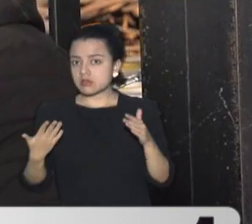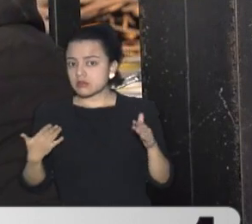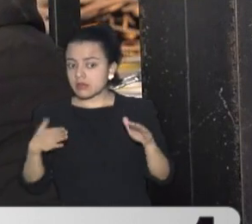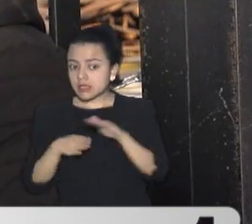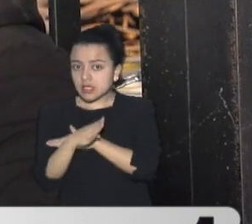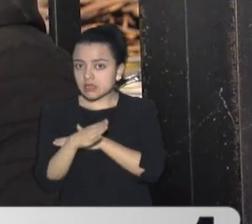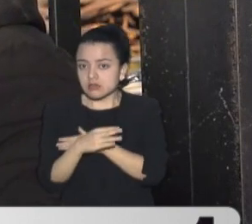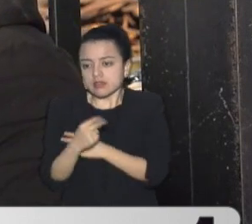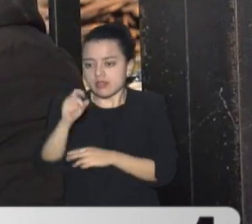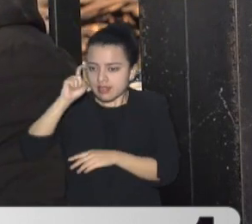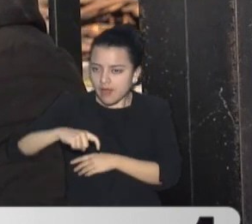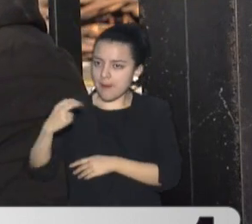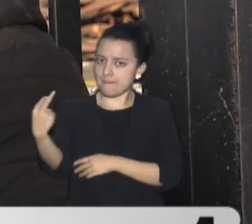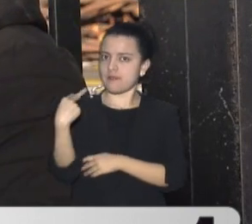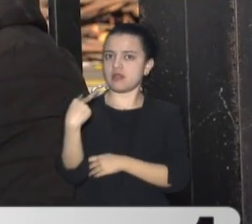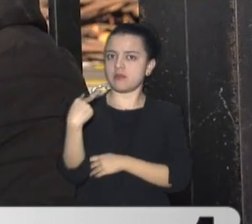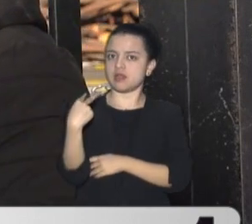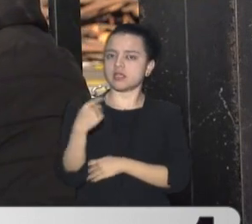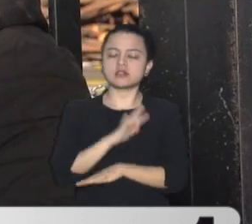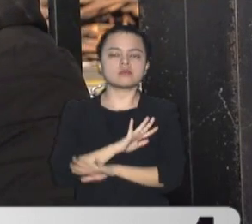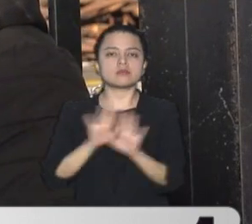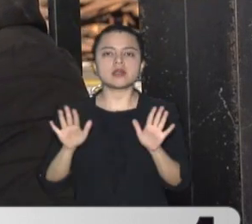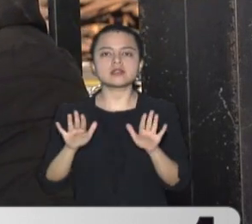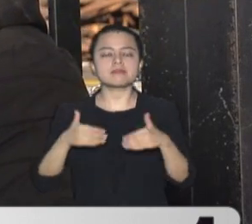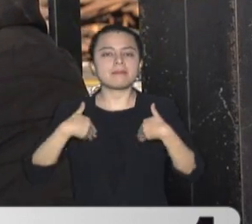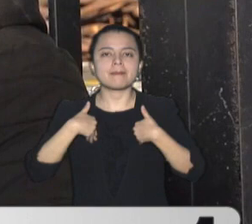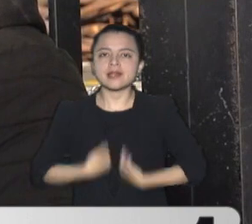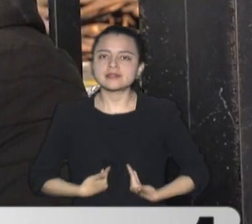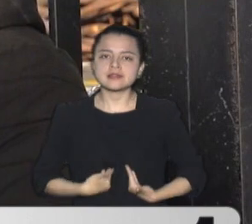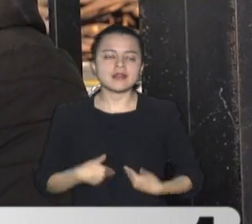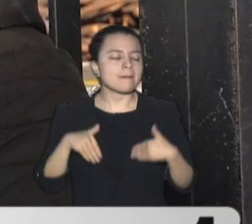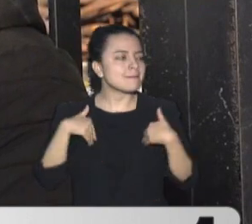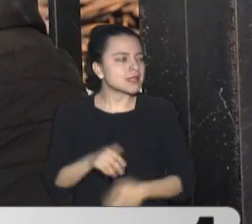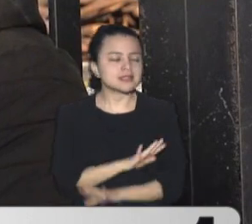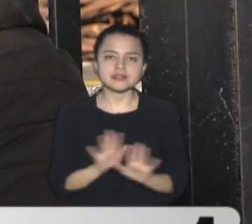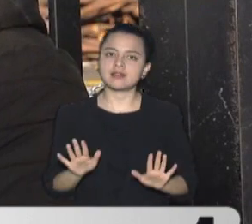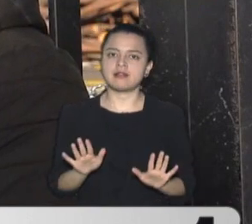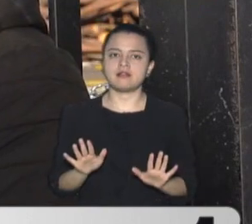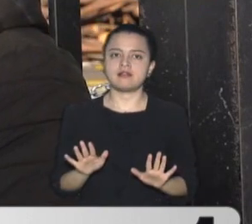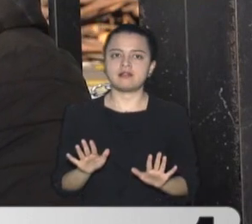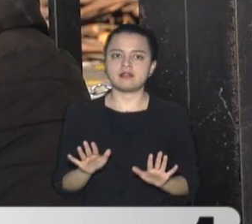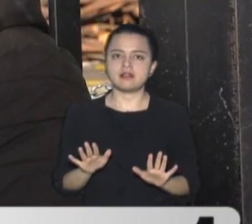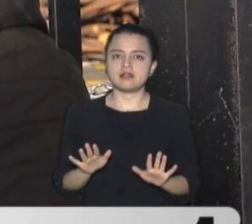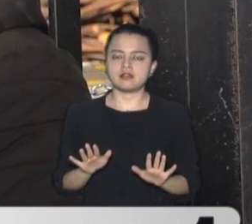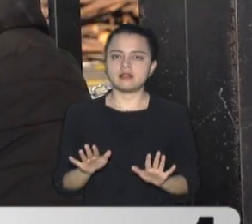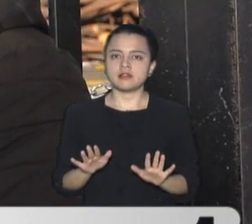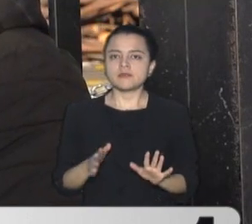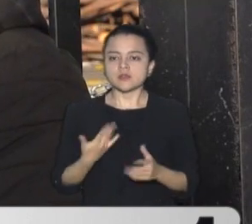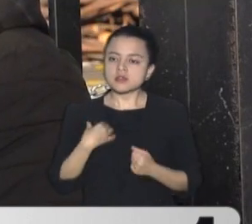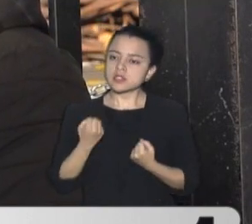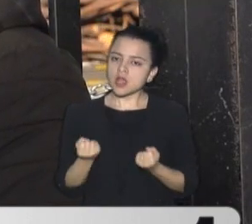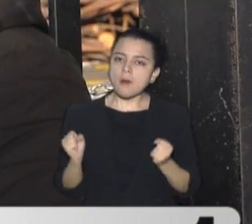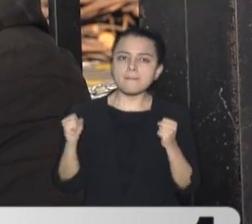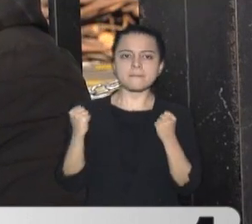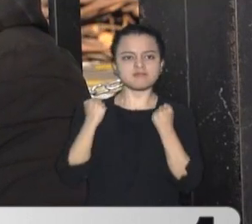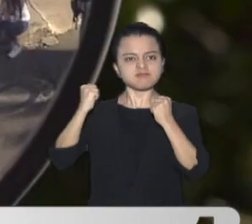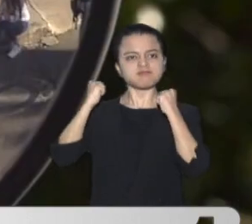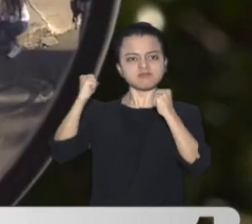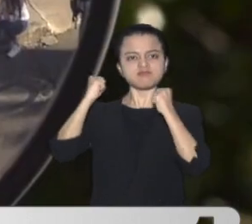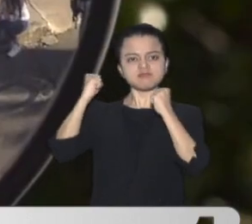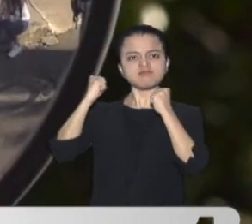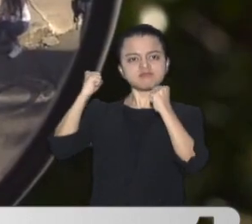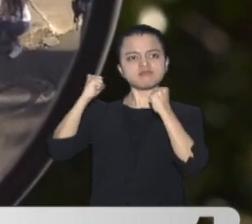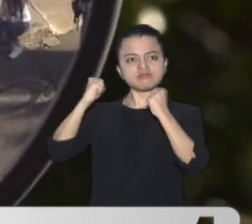Muchos días Sin respuesta Y me cansé Entonces pues Decidí Hacer algo más De protesta Mediante la